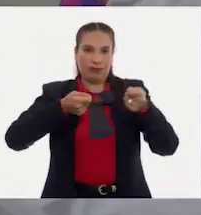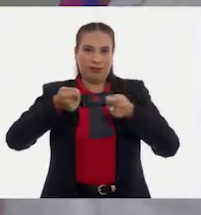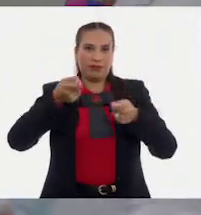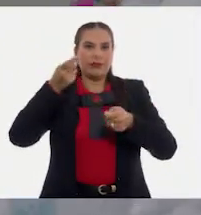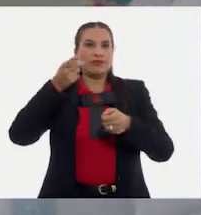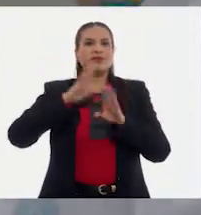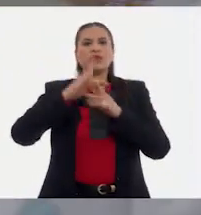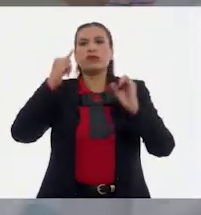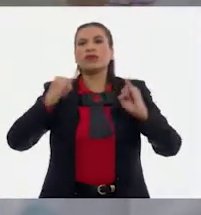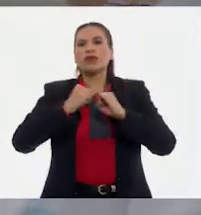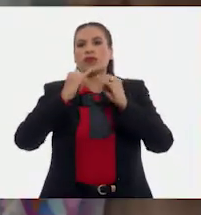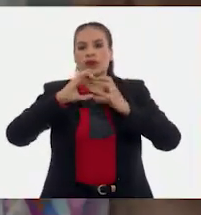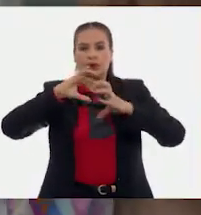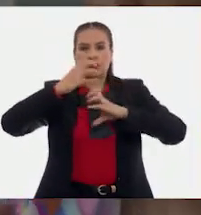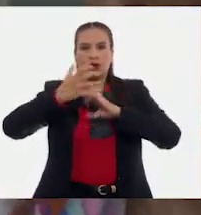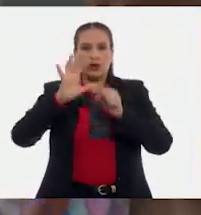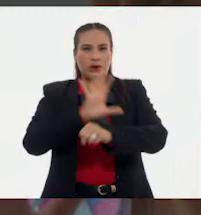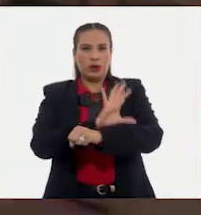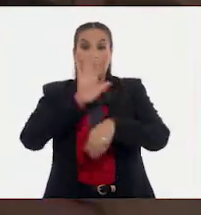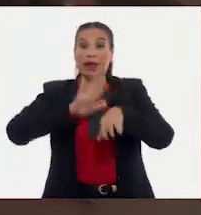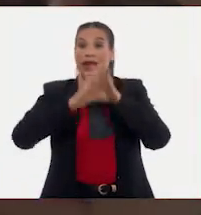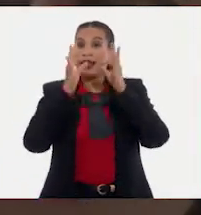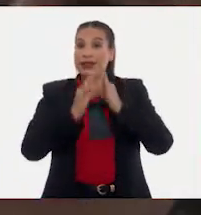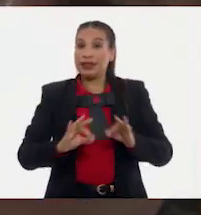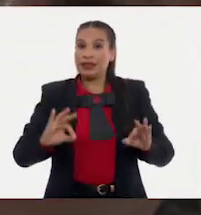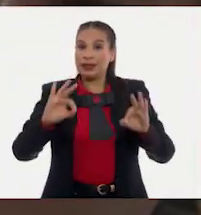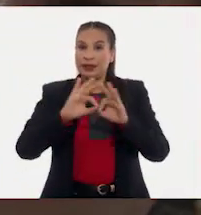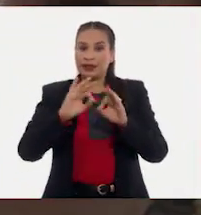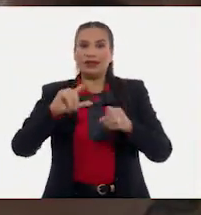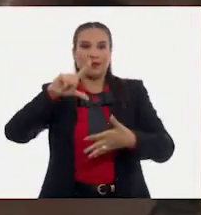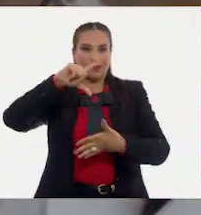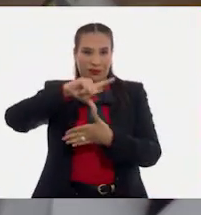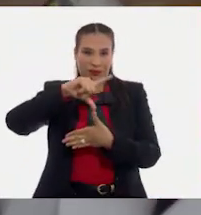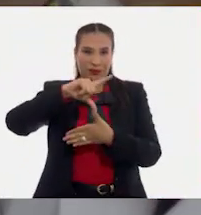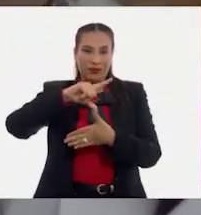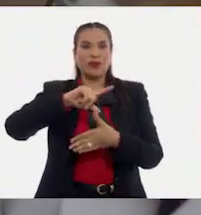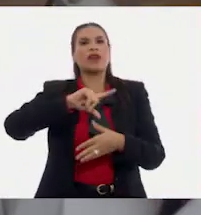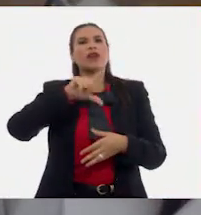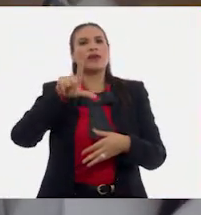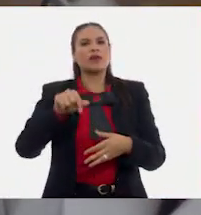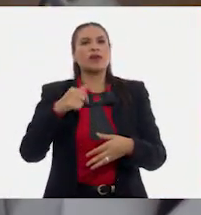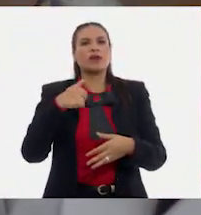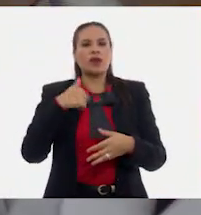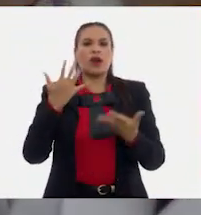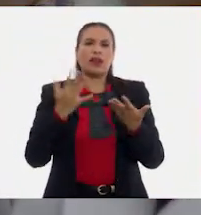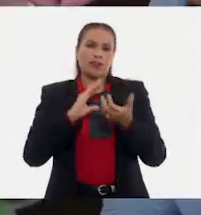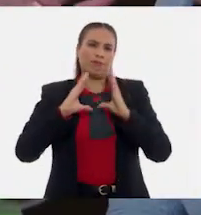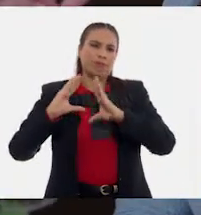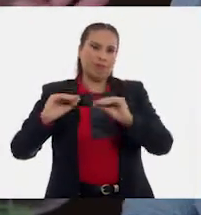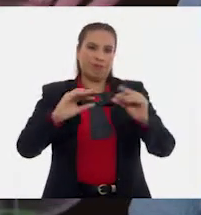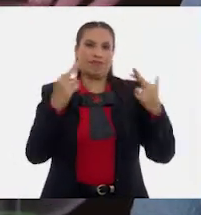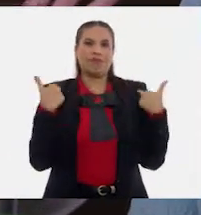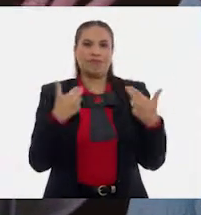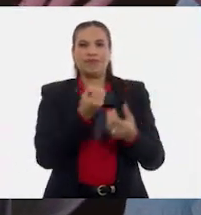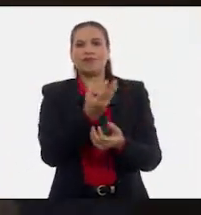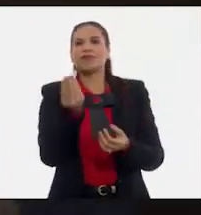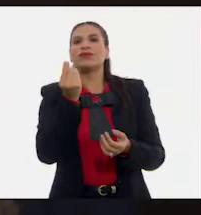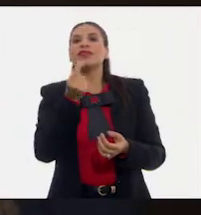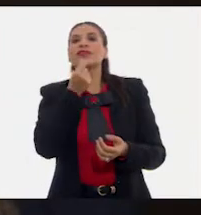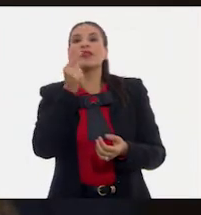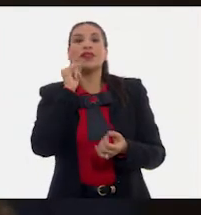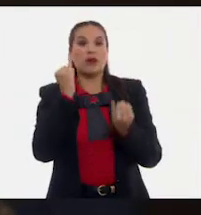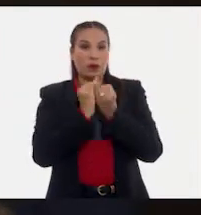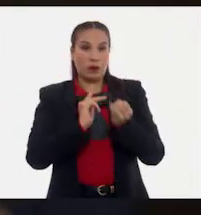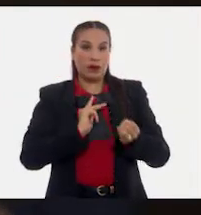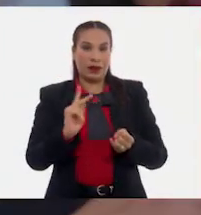de los institutos nucleares más importantes de Latinoamérica. Además, de convertirme en mentora de muchas niñas que,